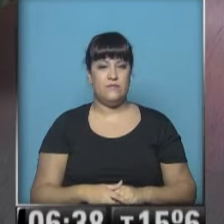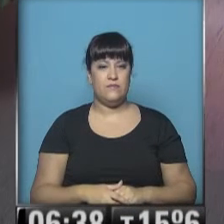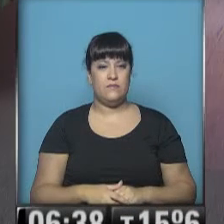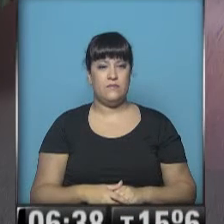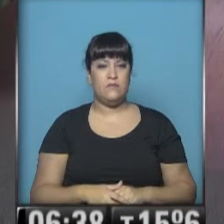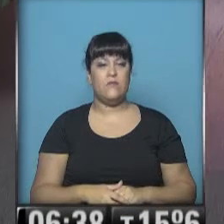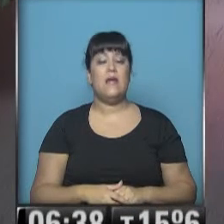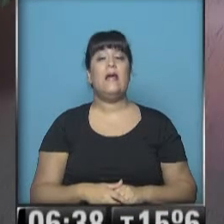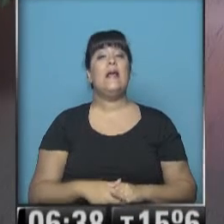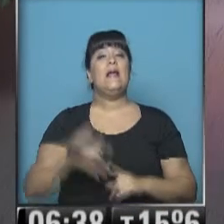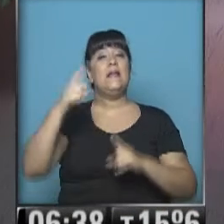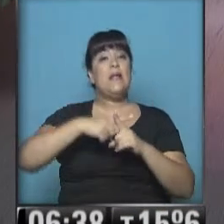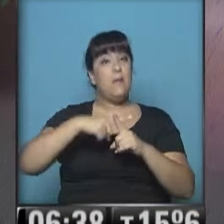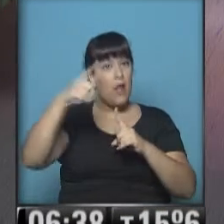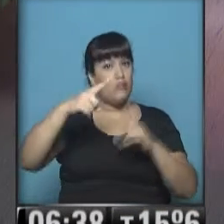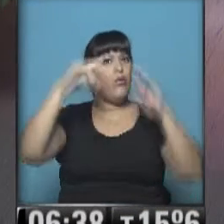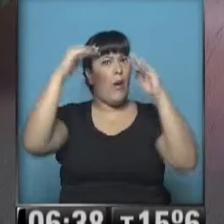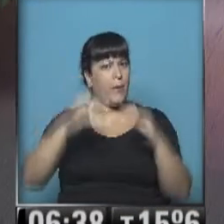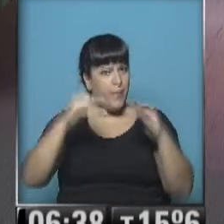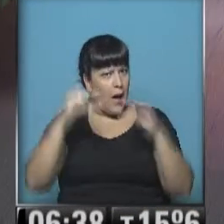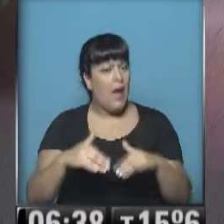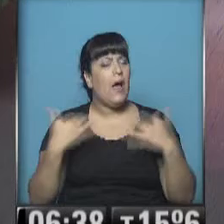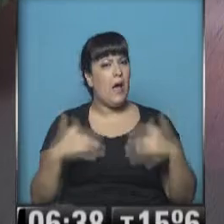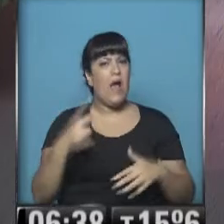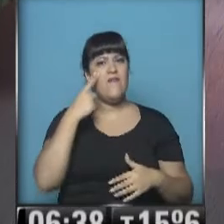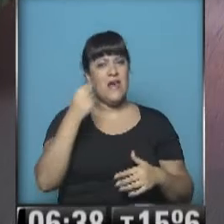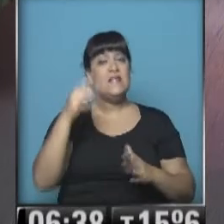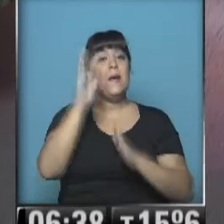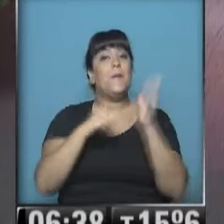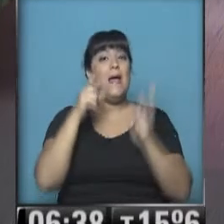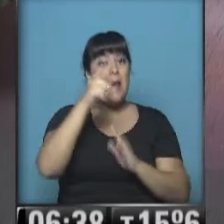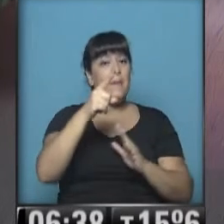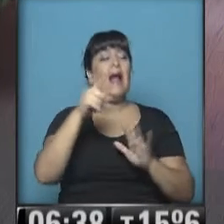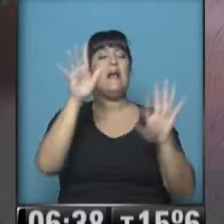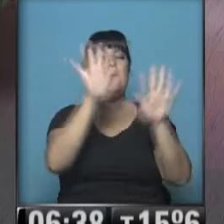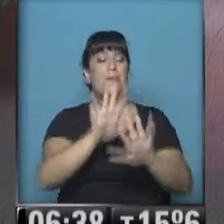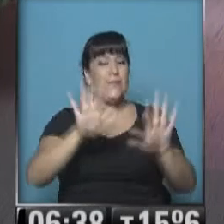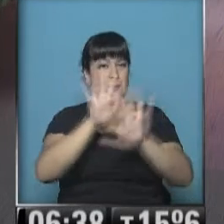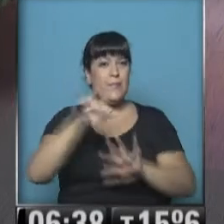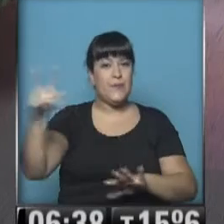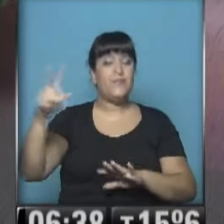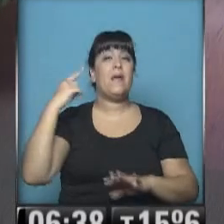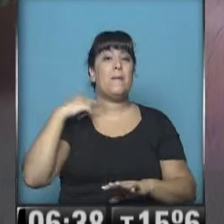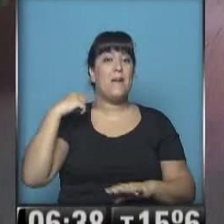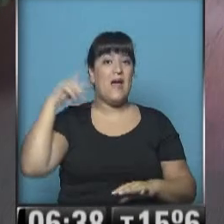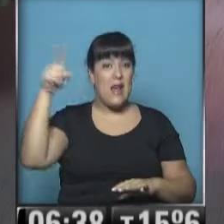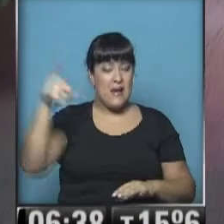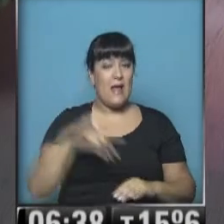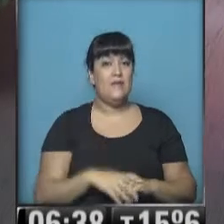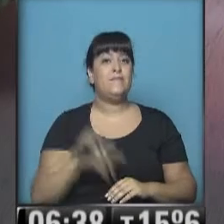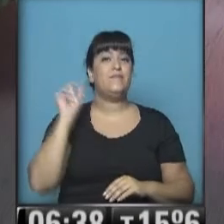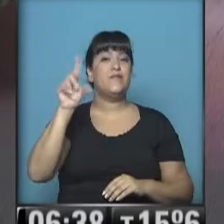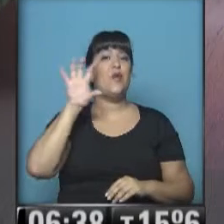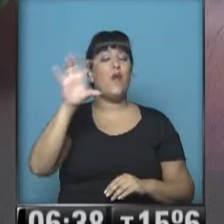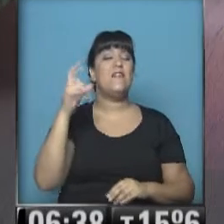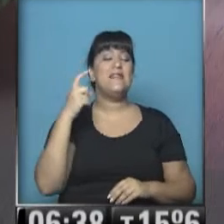Y las temperaturas bajitas, ¿eh? Fíjense, hay Bahía Blanca, nieblas. En la ciudad de Paraná, por otra parte, en Entre